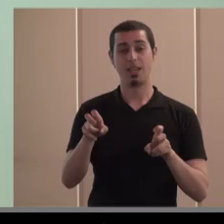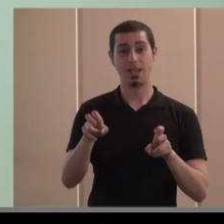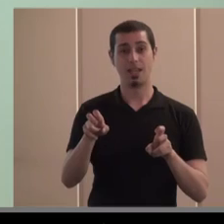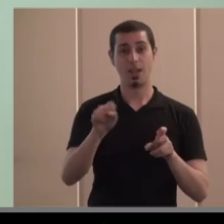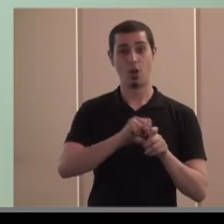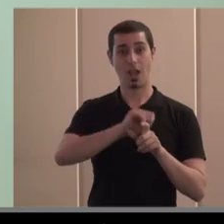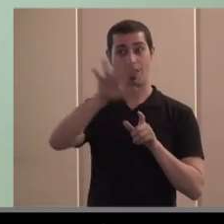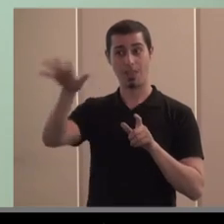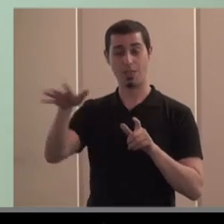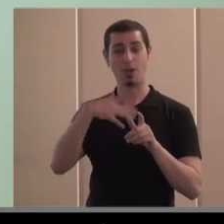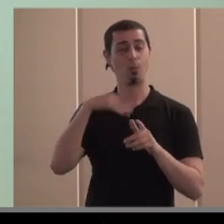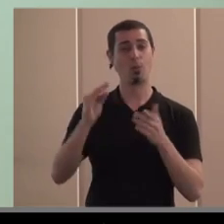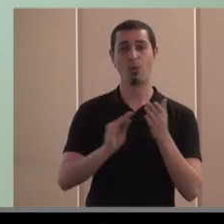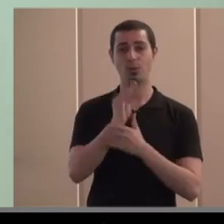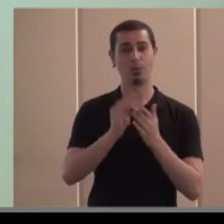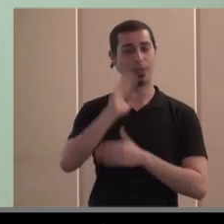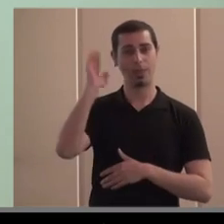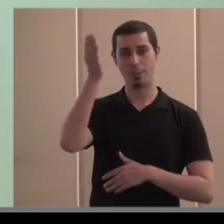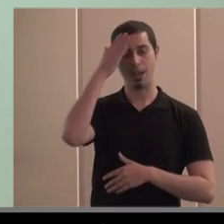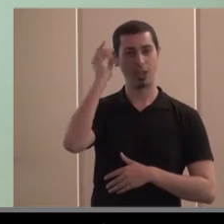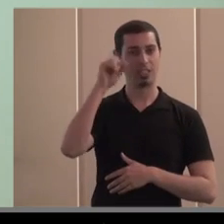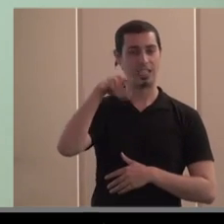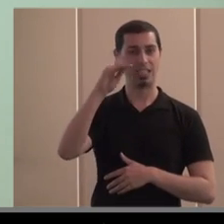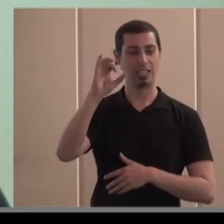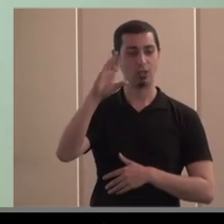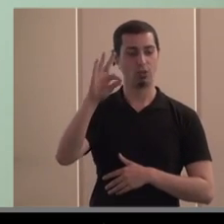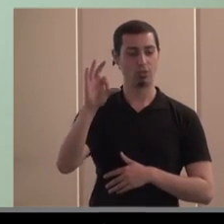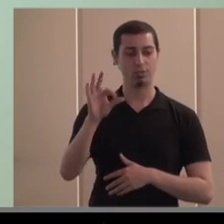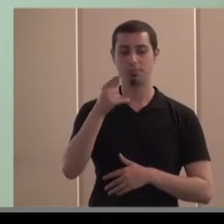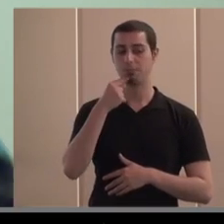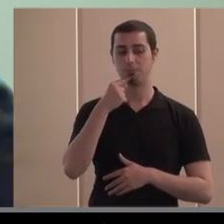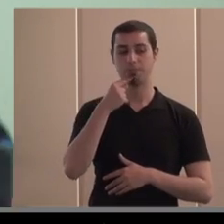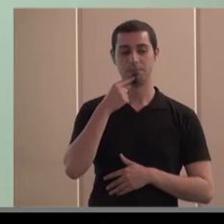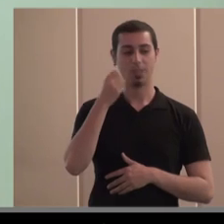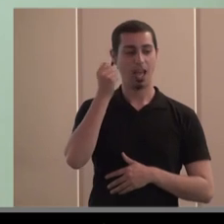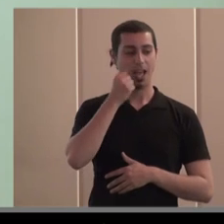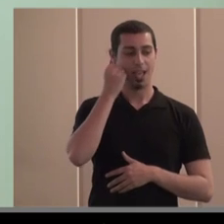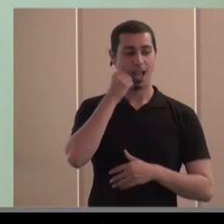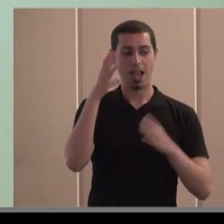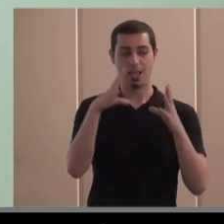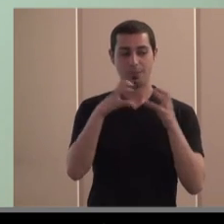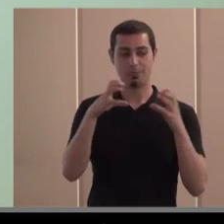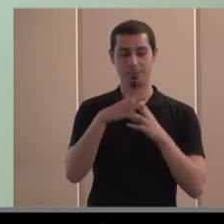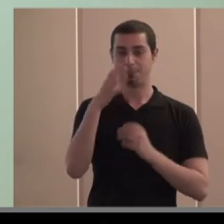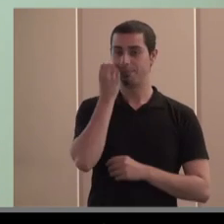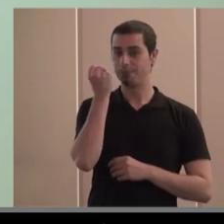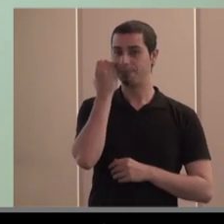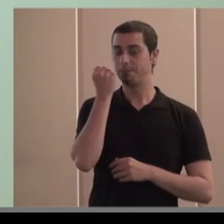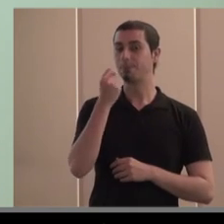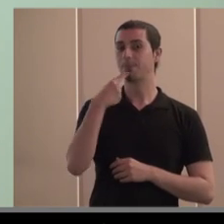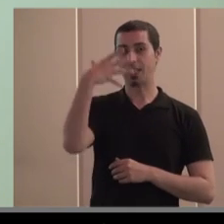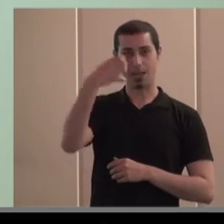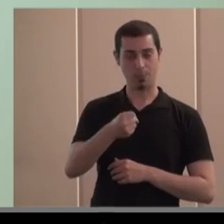producto principal son los cítricos aunque no exclusivos los cítricos naranjas limones y demás pero también trabaja